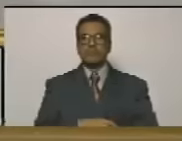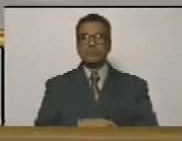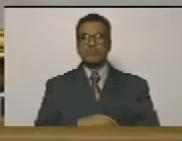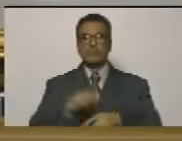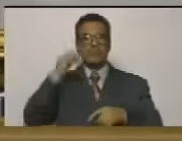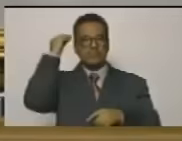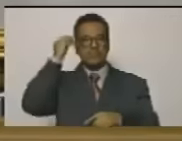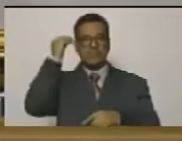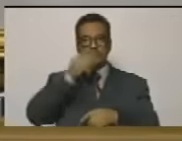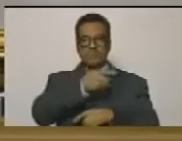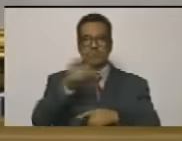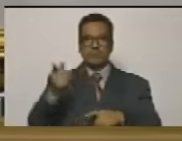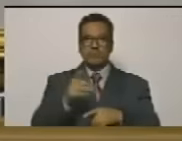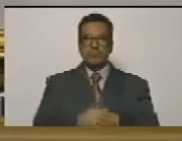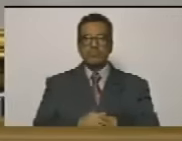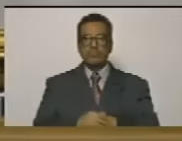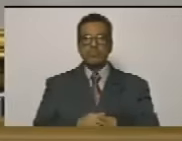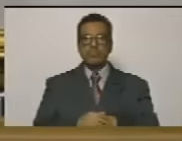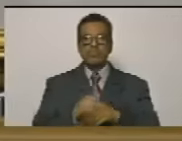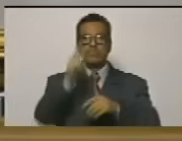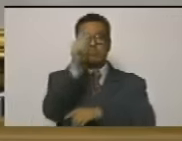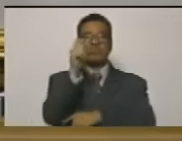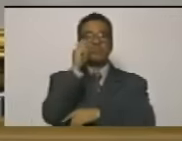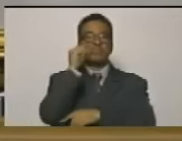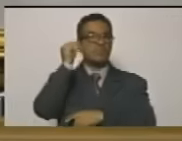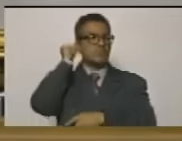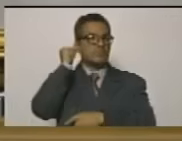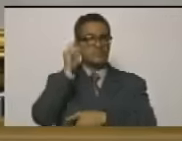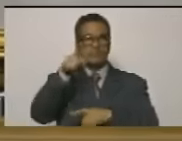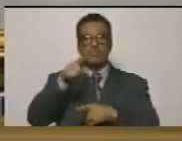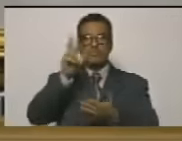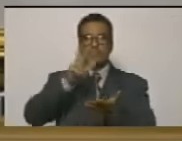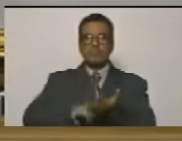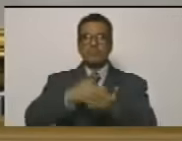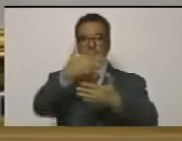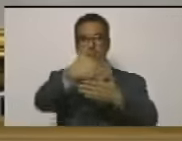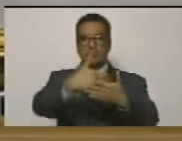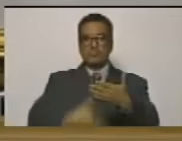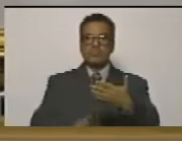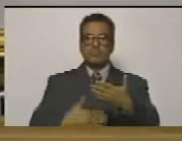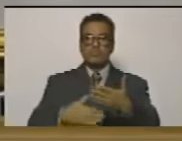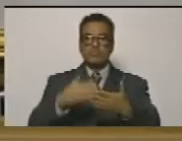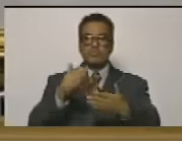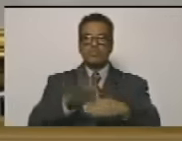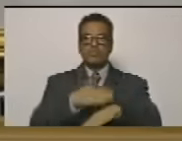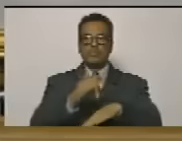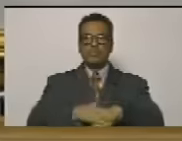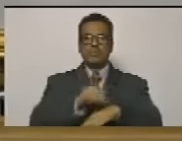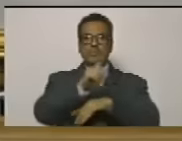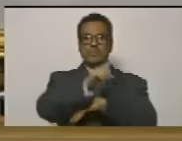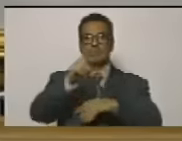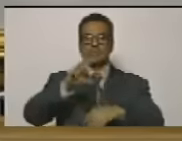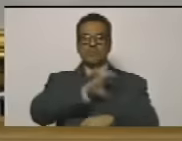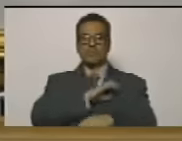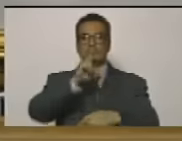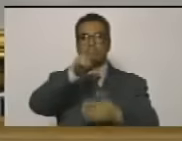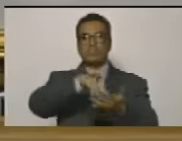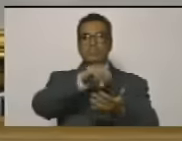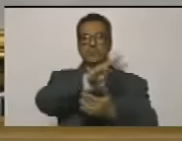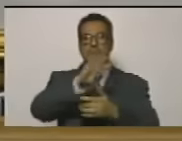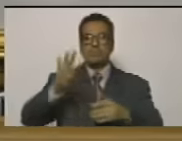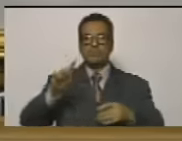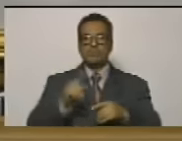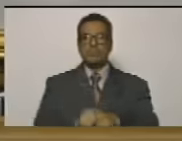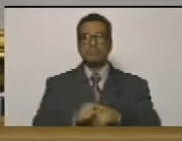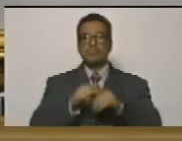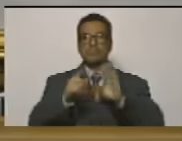En consideración, las diputadas y diputados que tengan favor de aprobar el acta del día jueves 11 de enero de 2024, si no